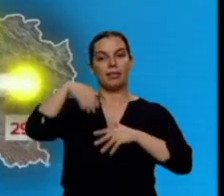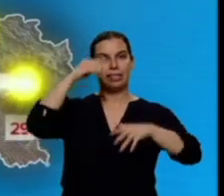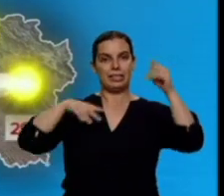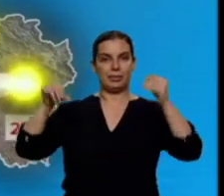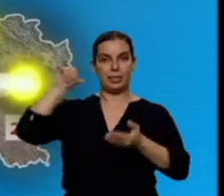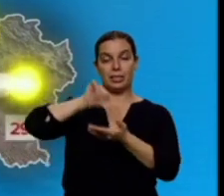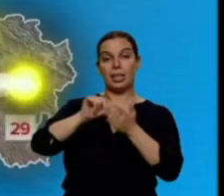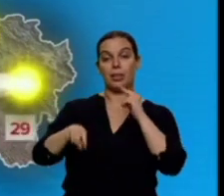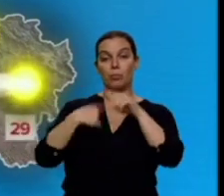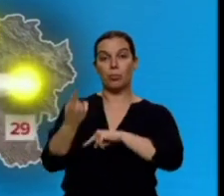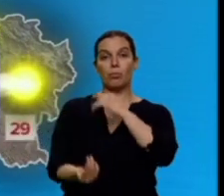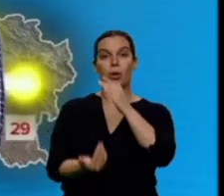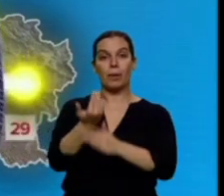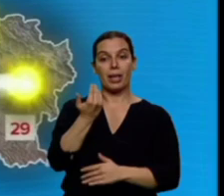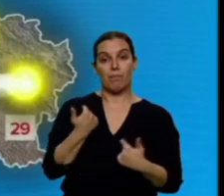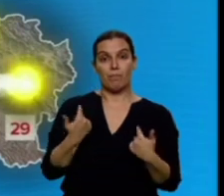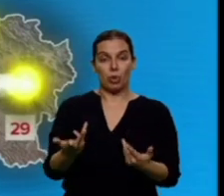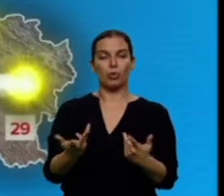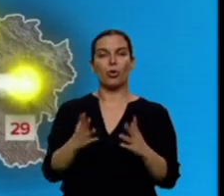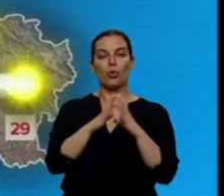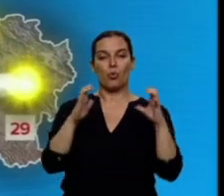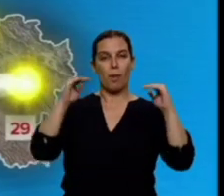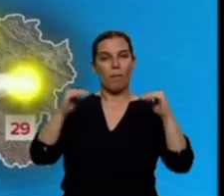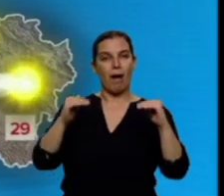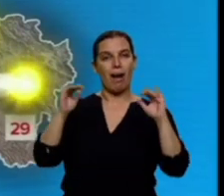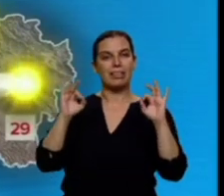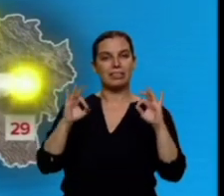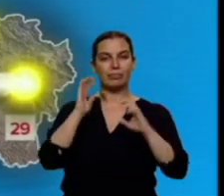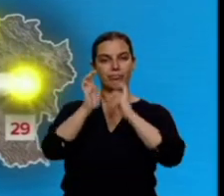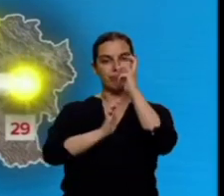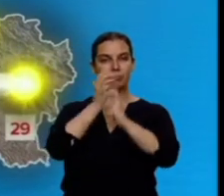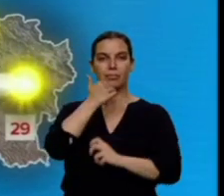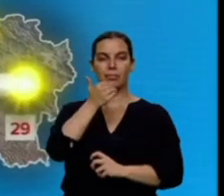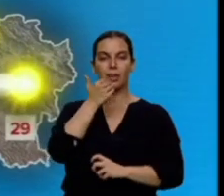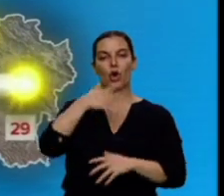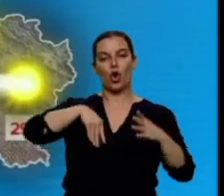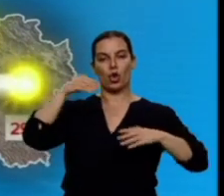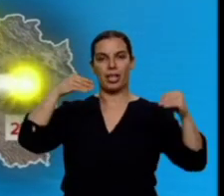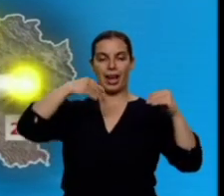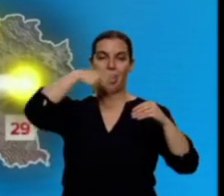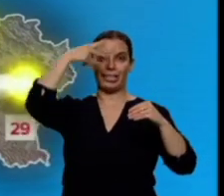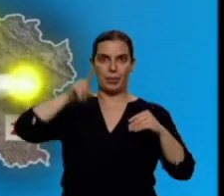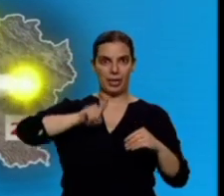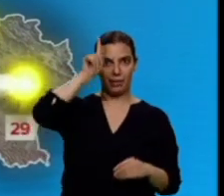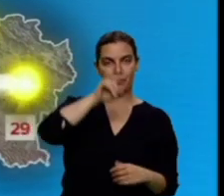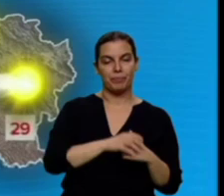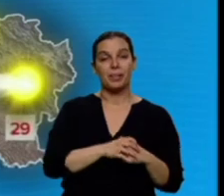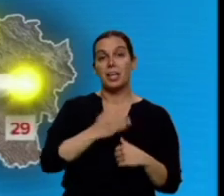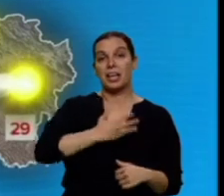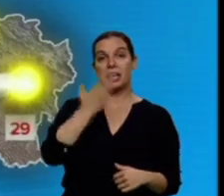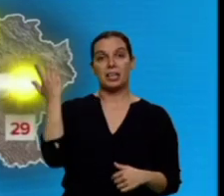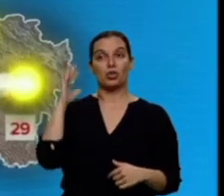llegarán algunos intervalos de nubes bajas con brumas en puntos de la cordillera cantábrica. En el resto, ambiente estable, cielos